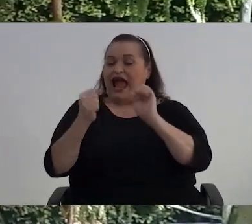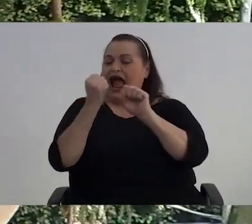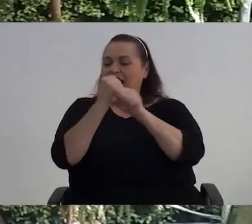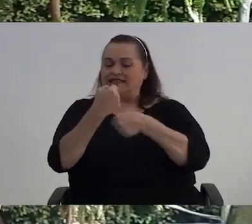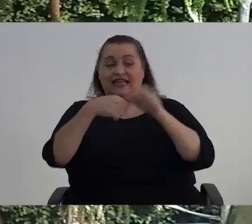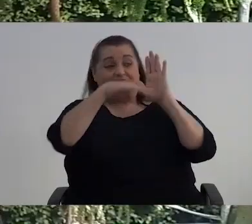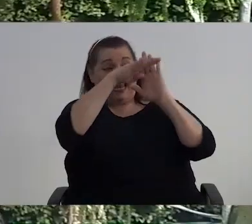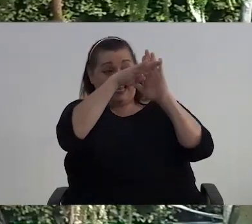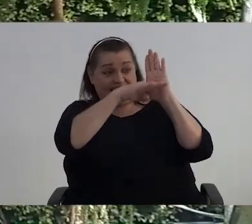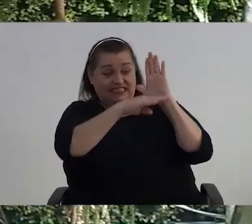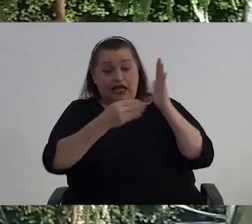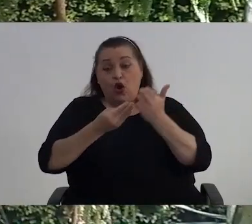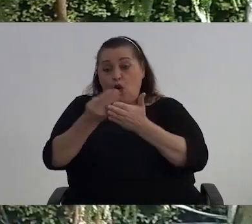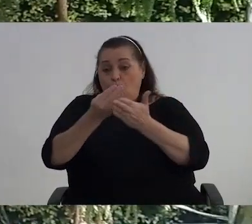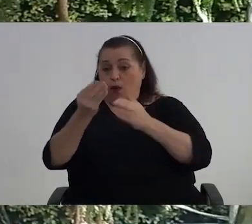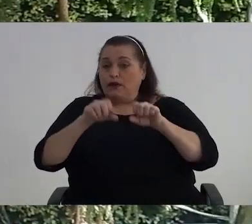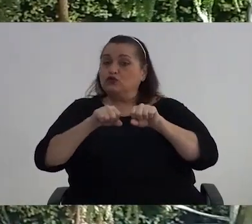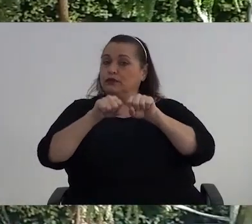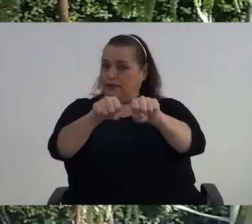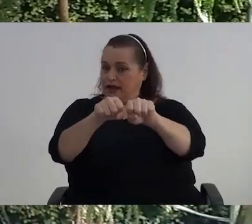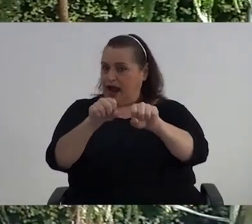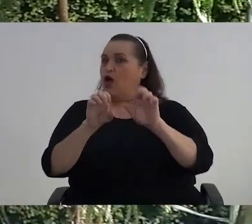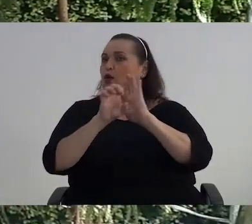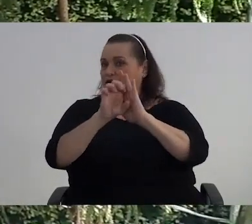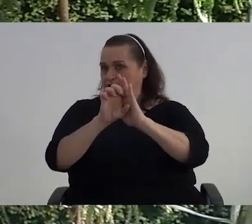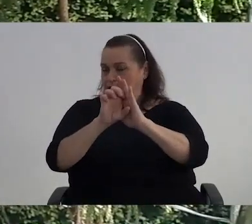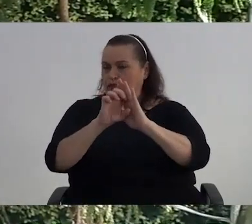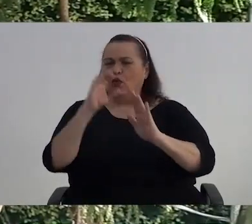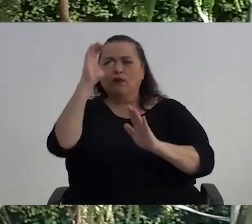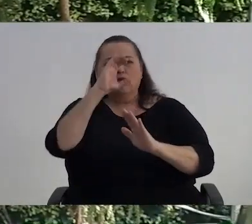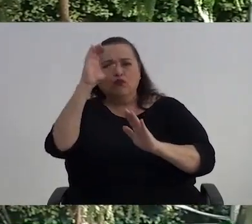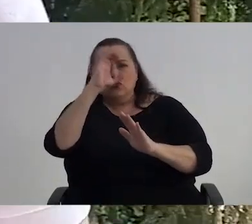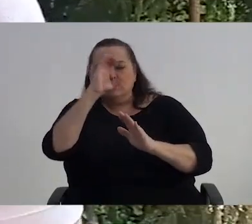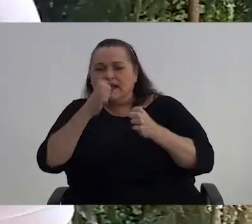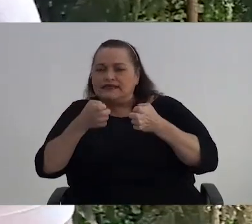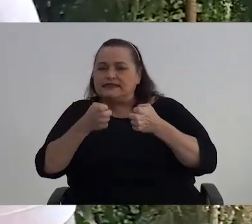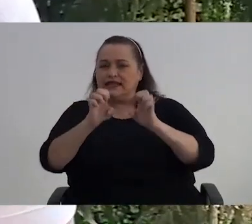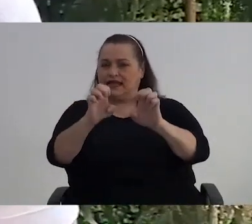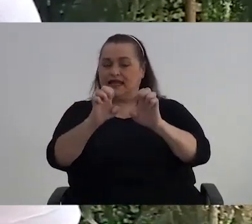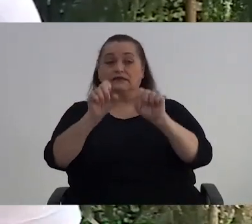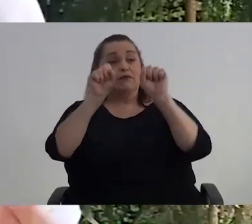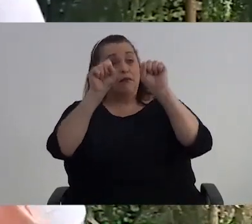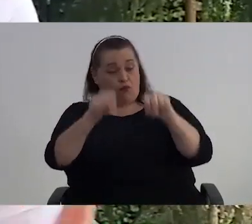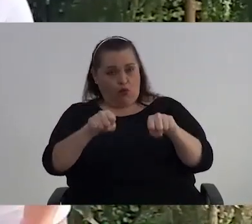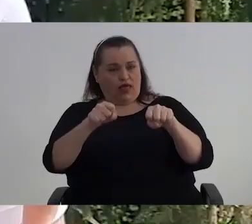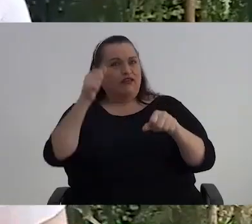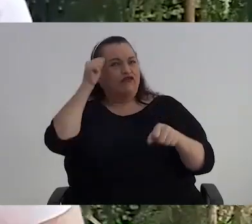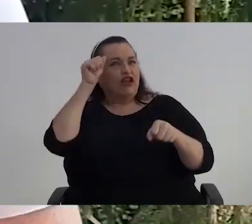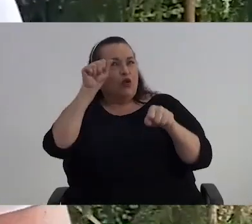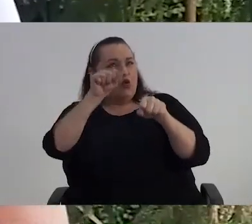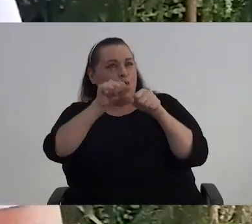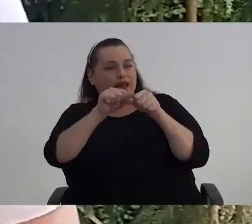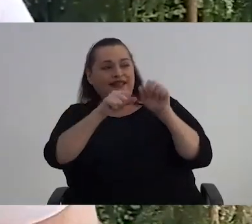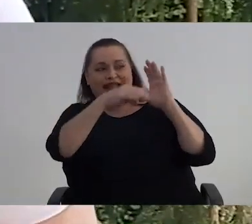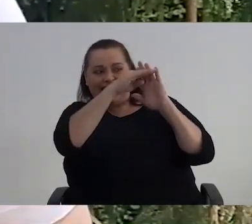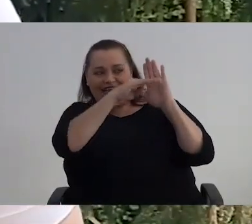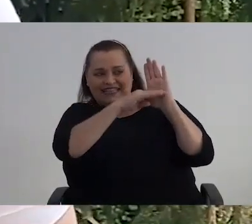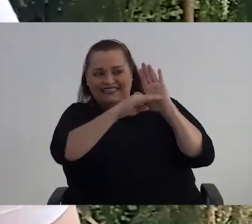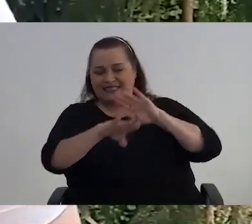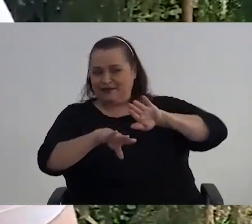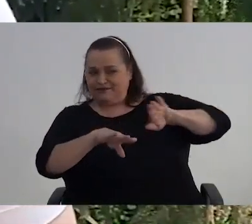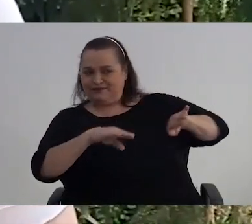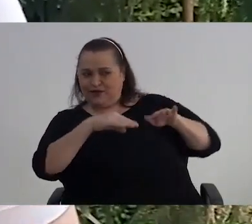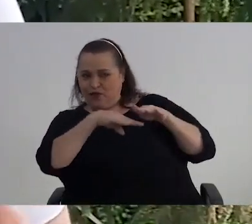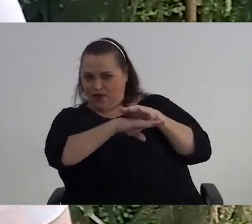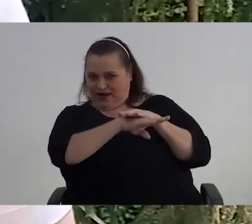De las compras Del supermercado Por ejemplo Y buscar estrategias Para poder Recordarlas Sin utilizar Lo que